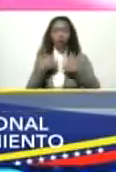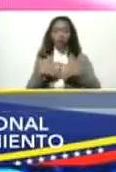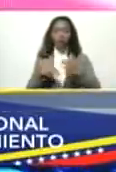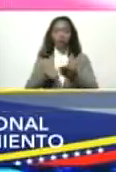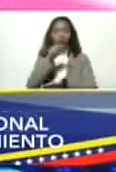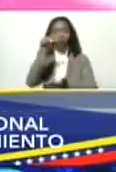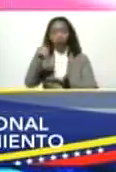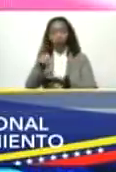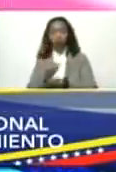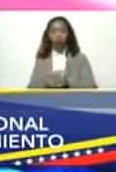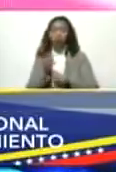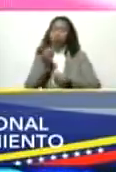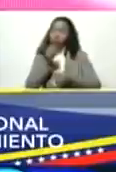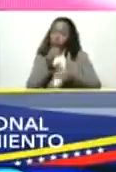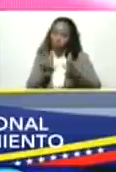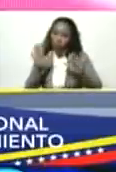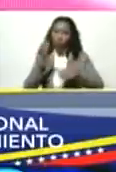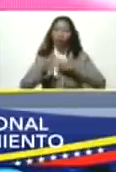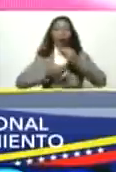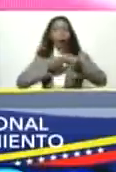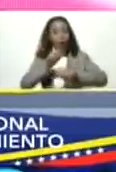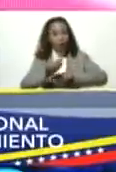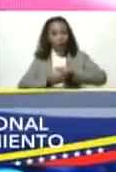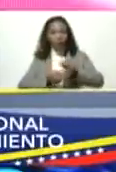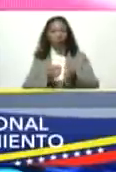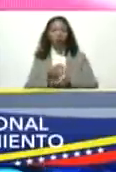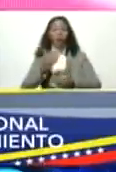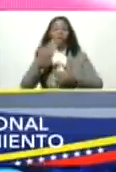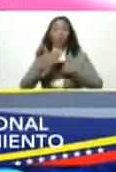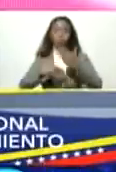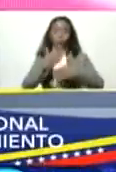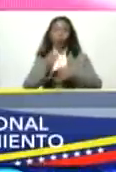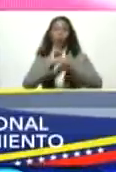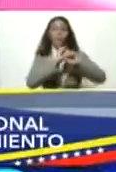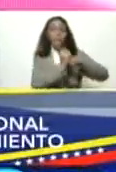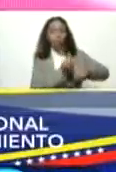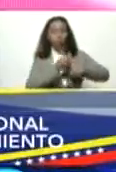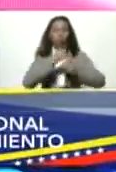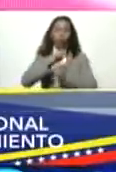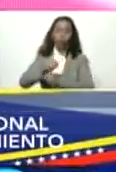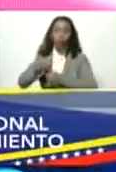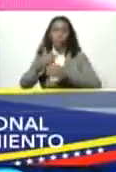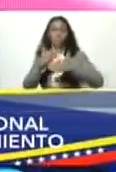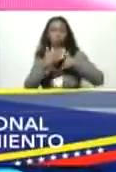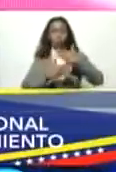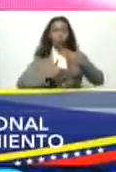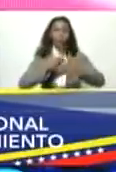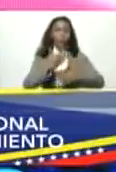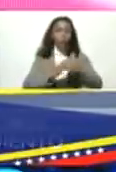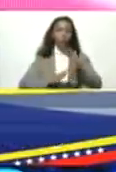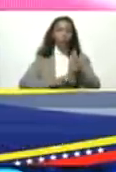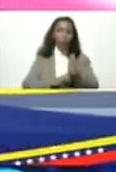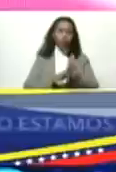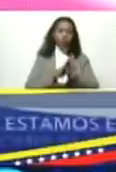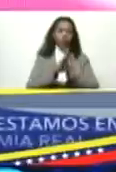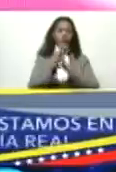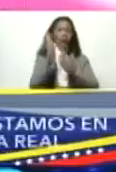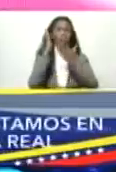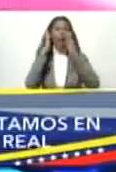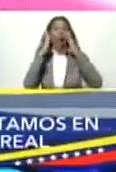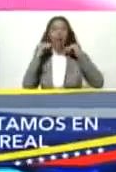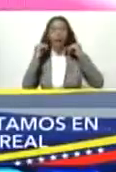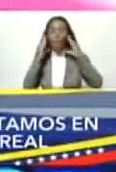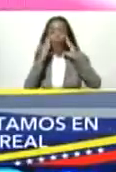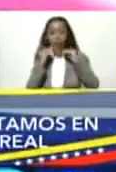bueno lo haremos iremos remando paso a paso paso a paso con la experiencia